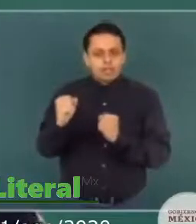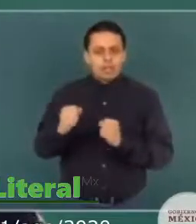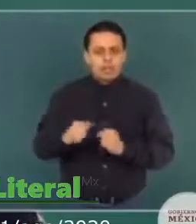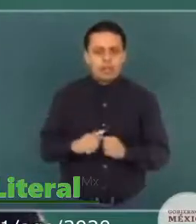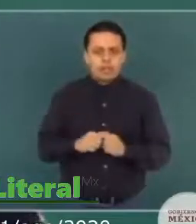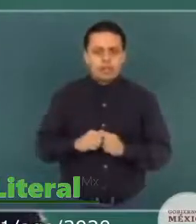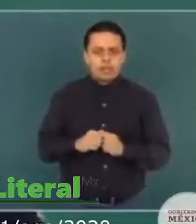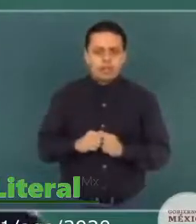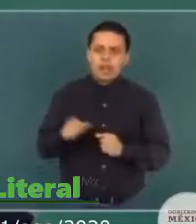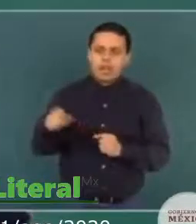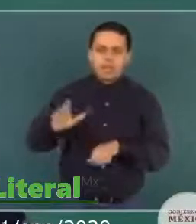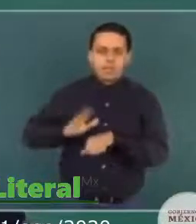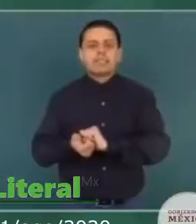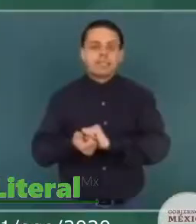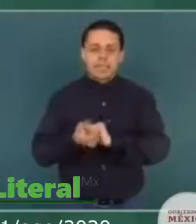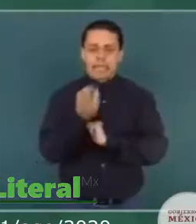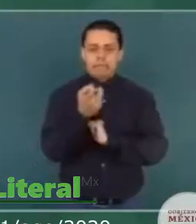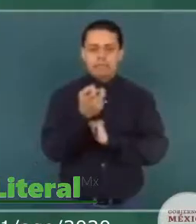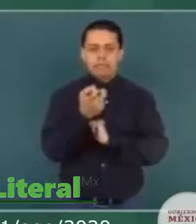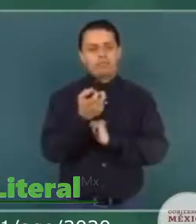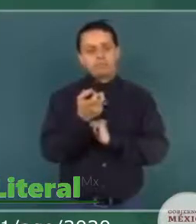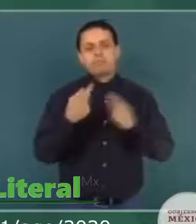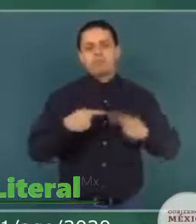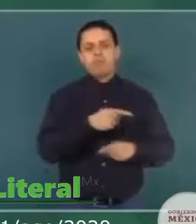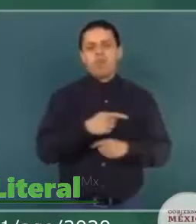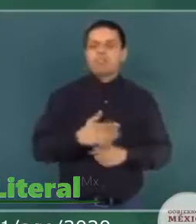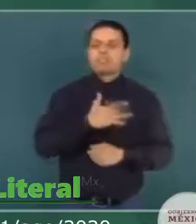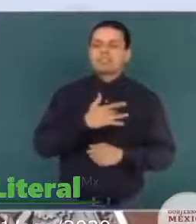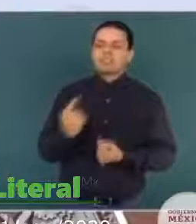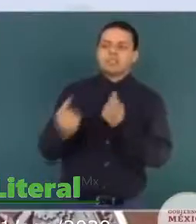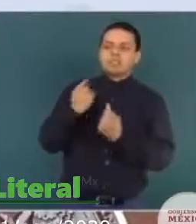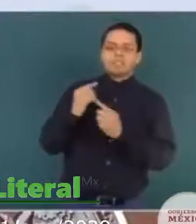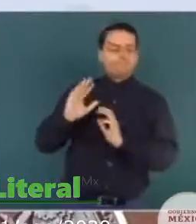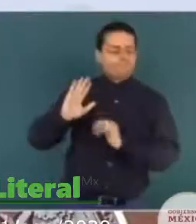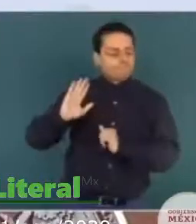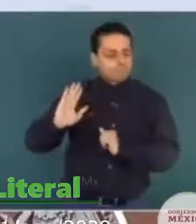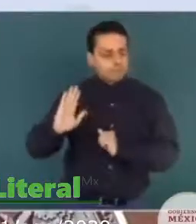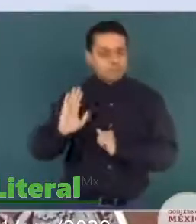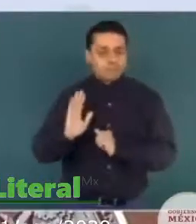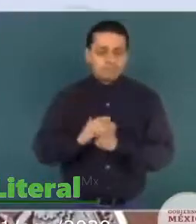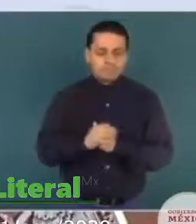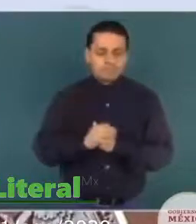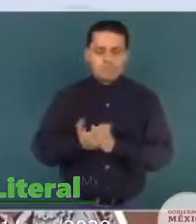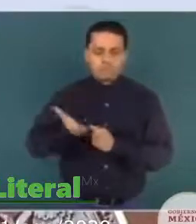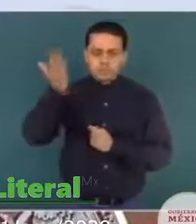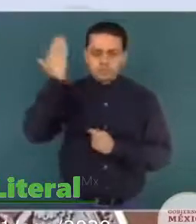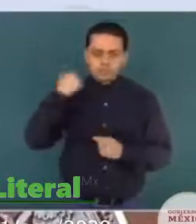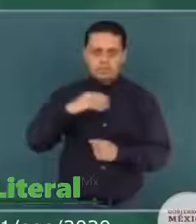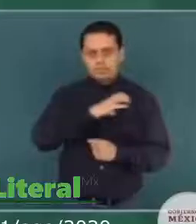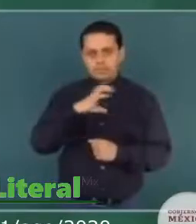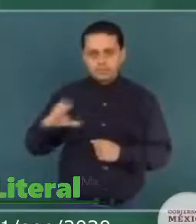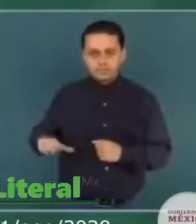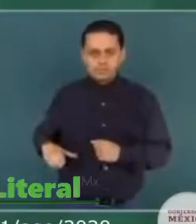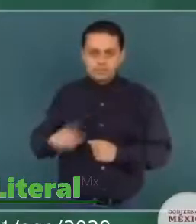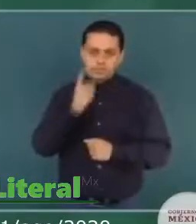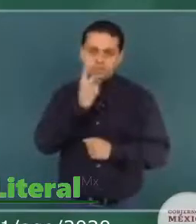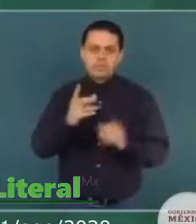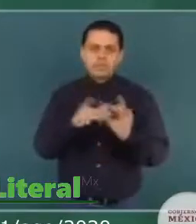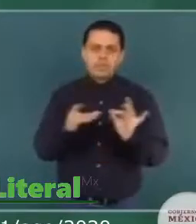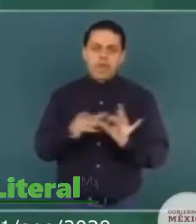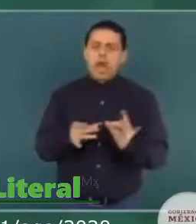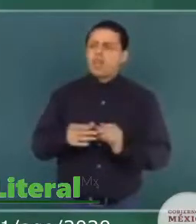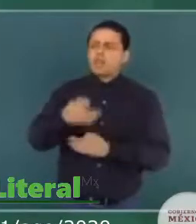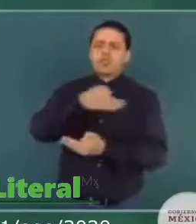el movimiento. Eso se decía en las campañas, todos son lo mismo,